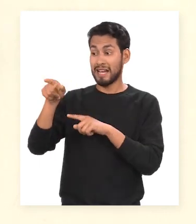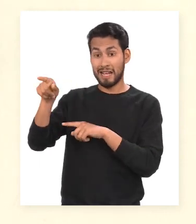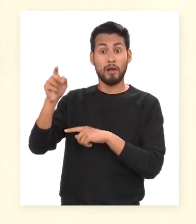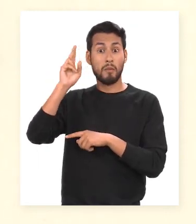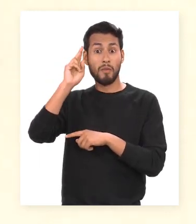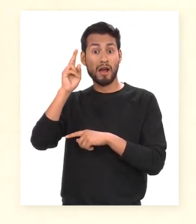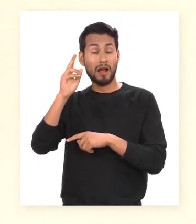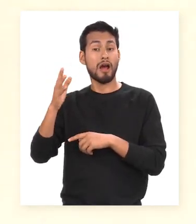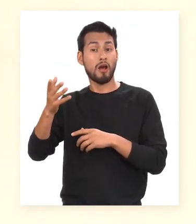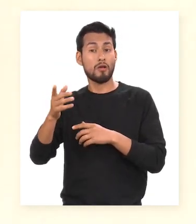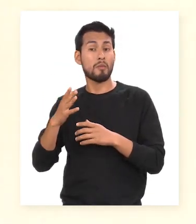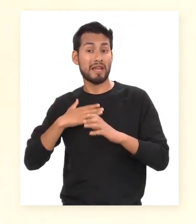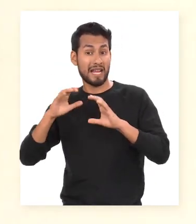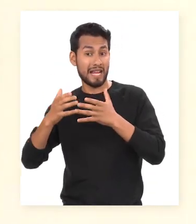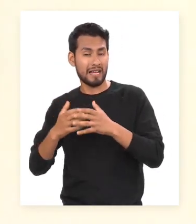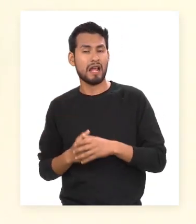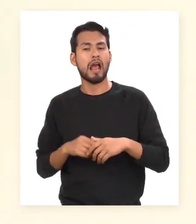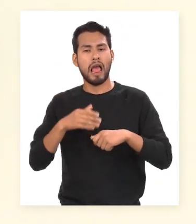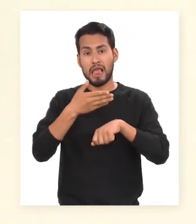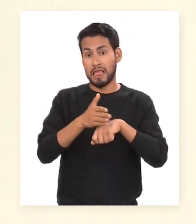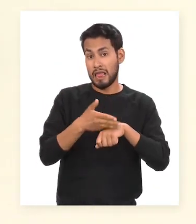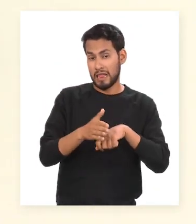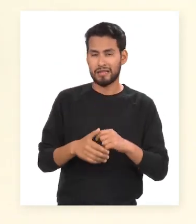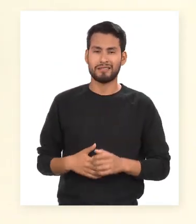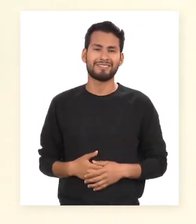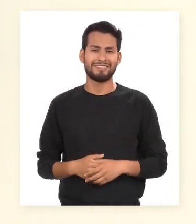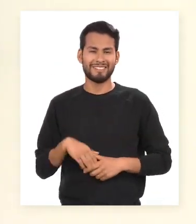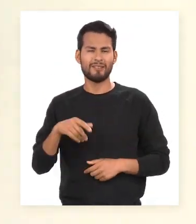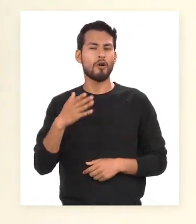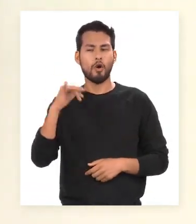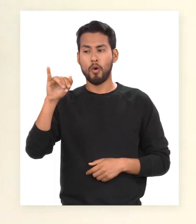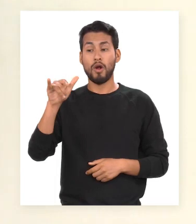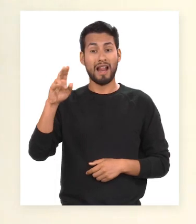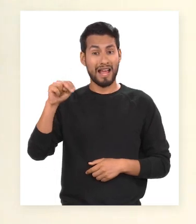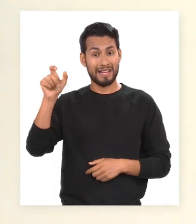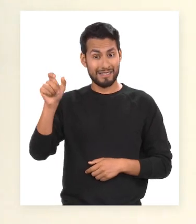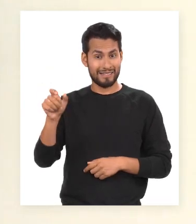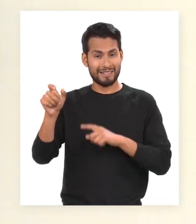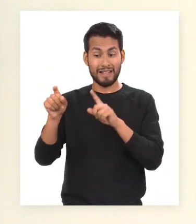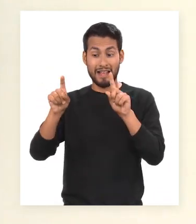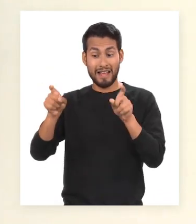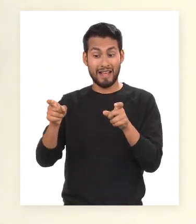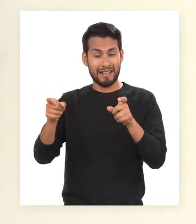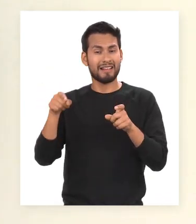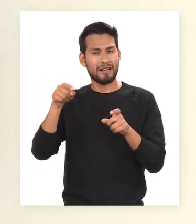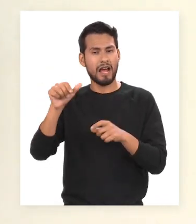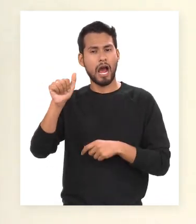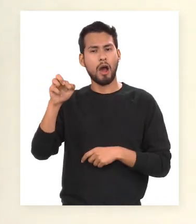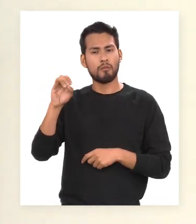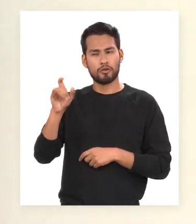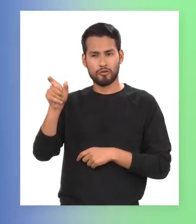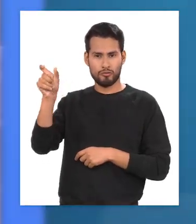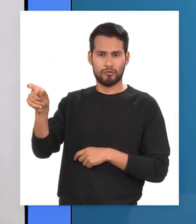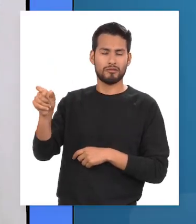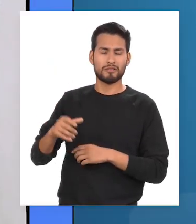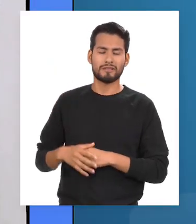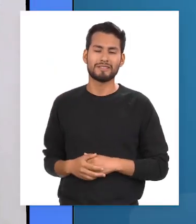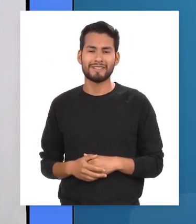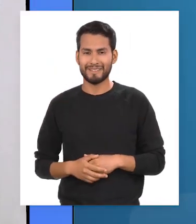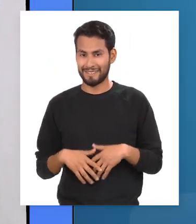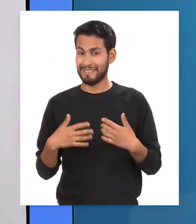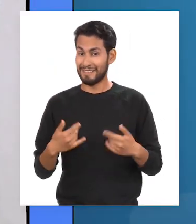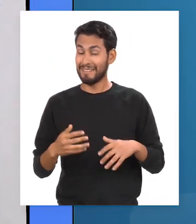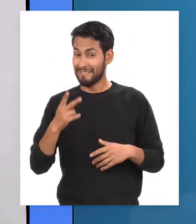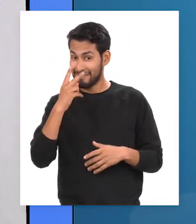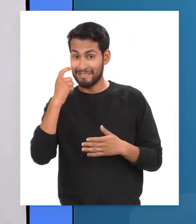de mi salón, llegó tarde. Claramente, el núcleo del sujeto es la palabra Julián y el tutor de mi salón es la posición. Ya vimos